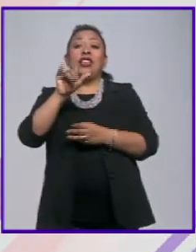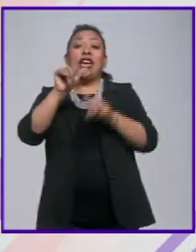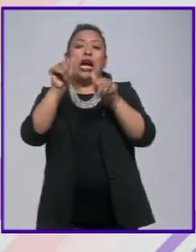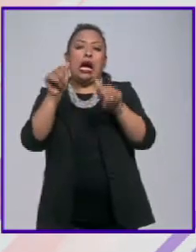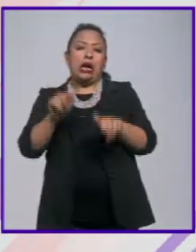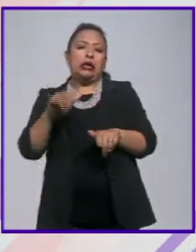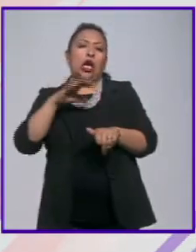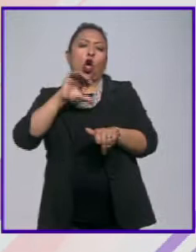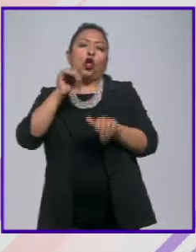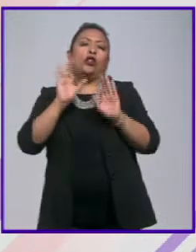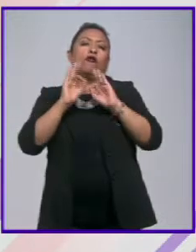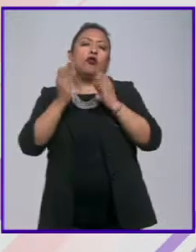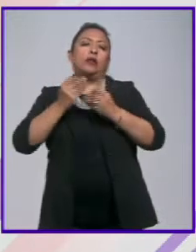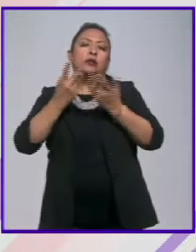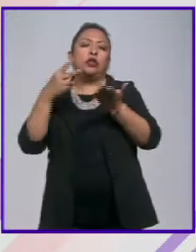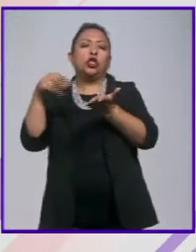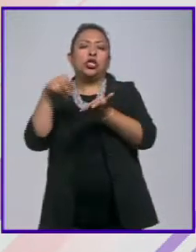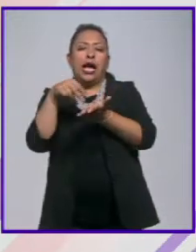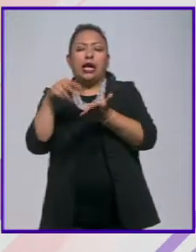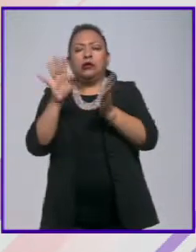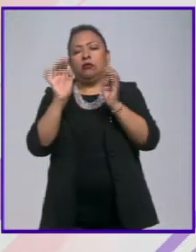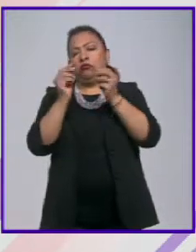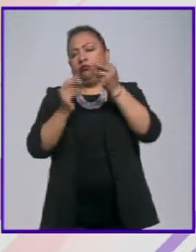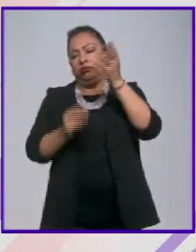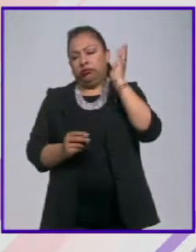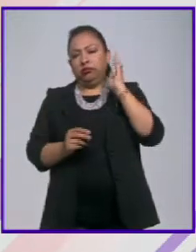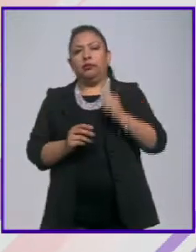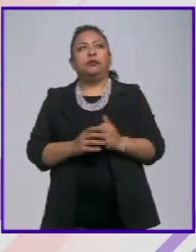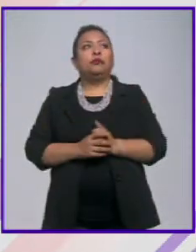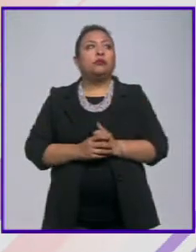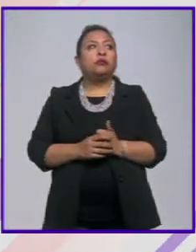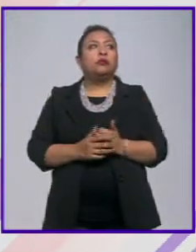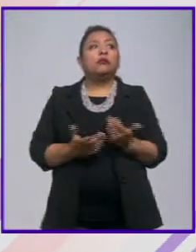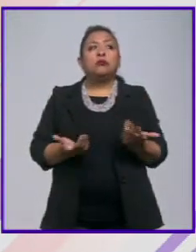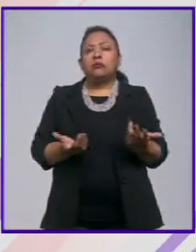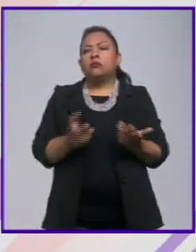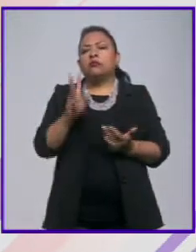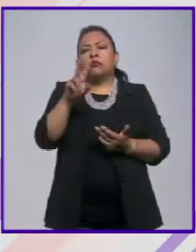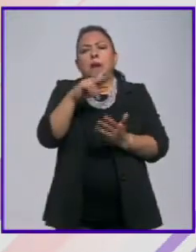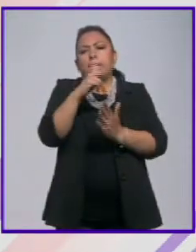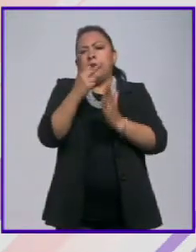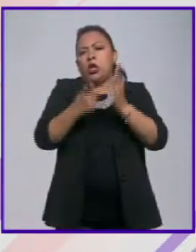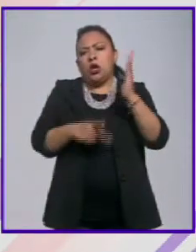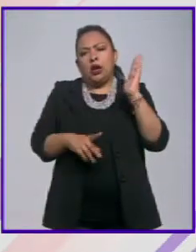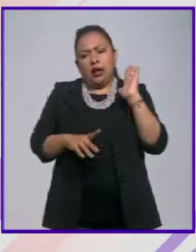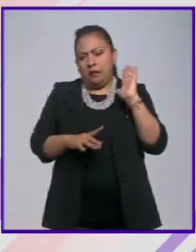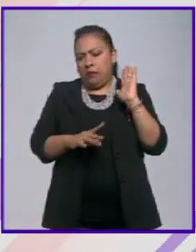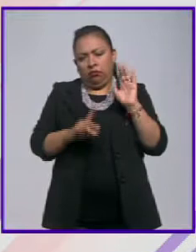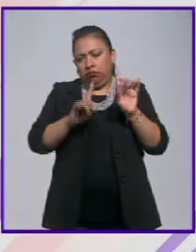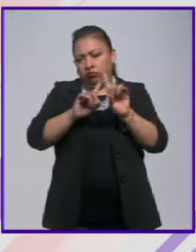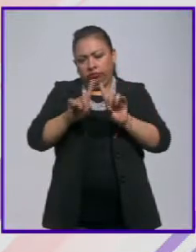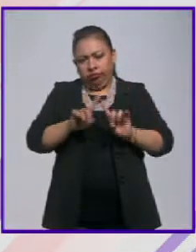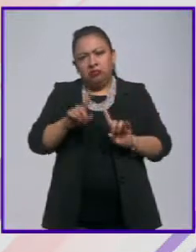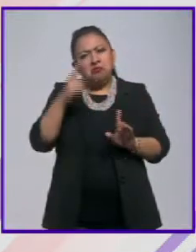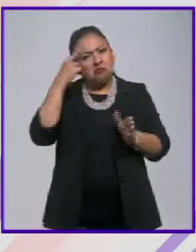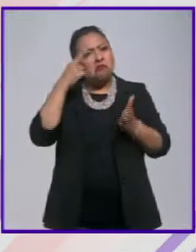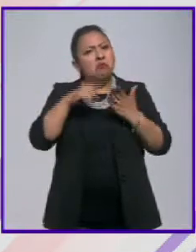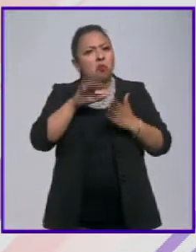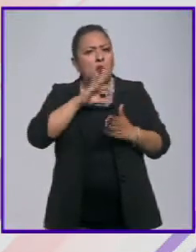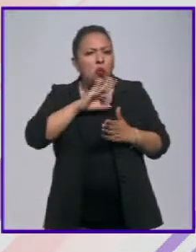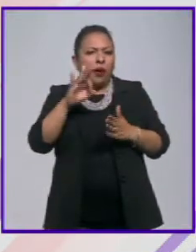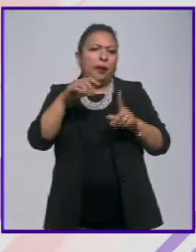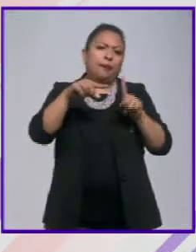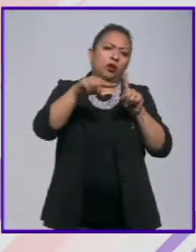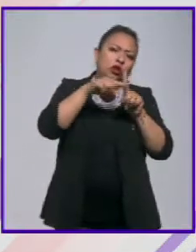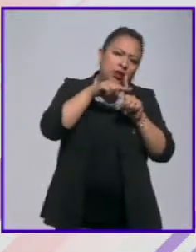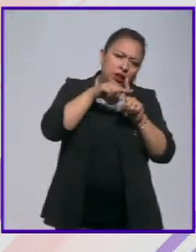incluía otras manifestaciones, la danza, en fin, como cualquier programa, Arturo, yo creo que puede tener puntos